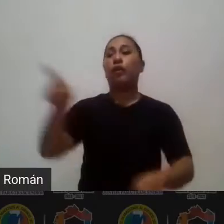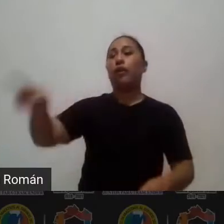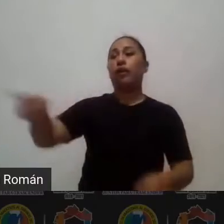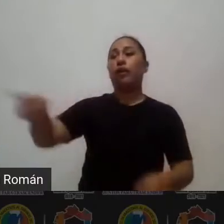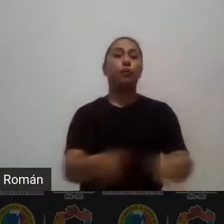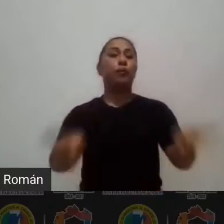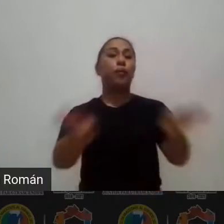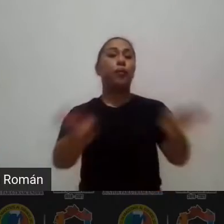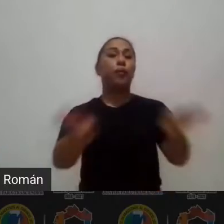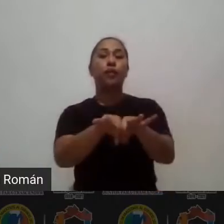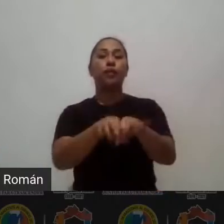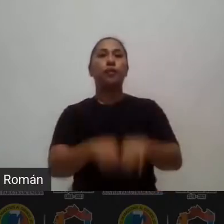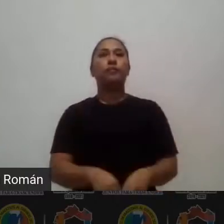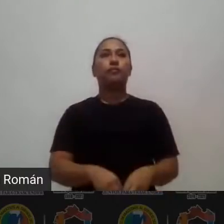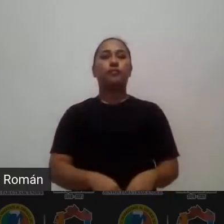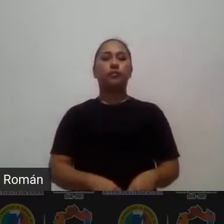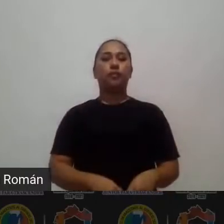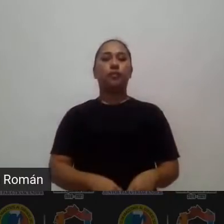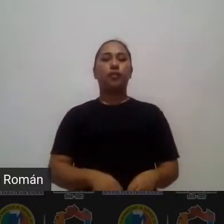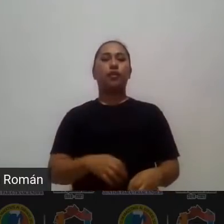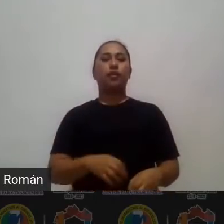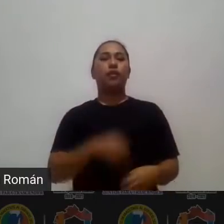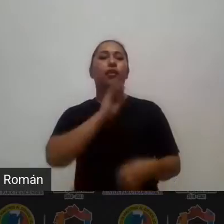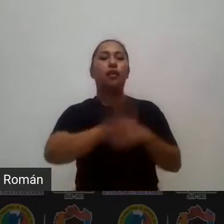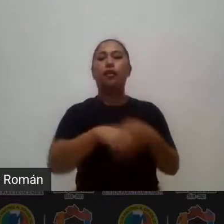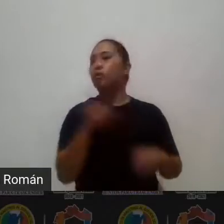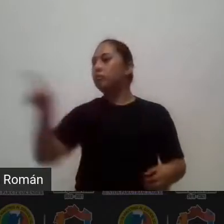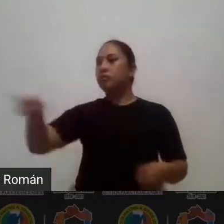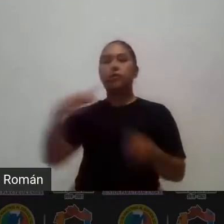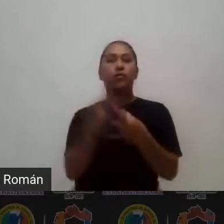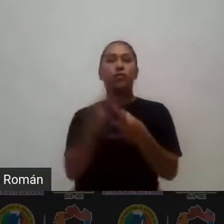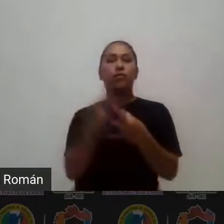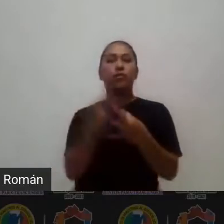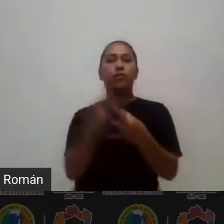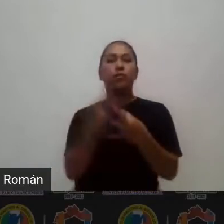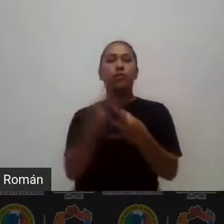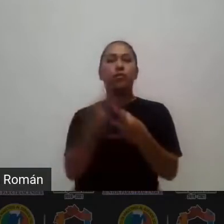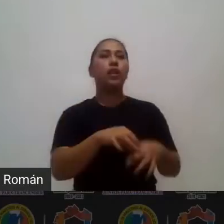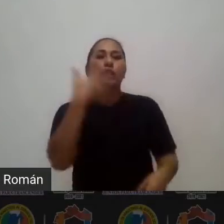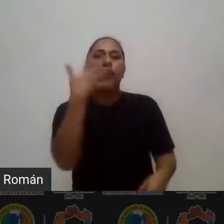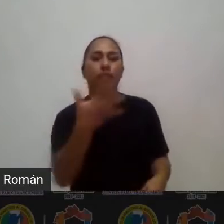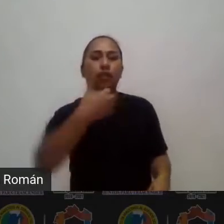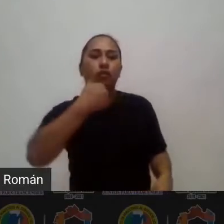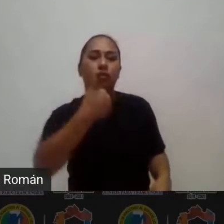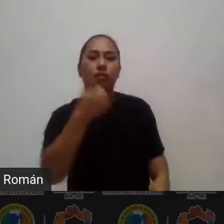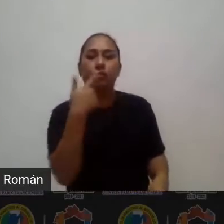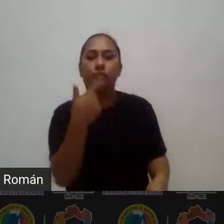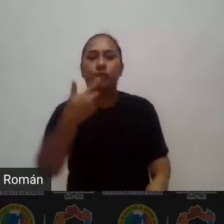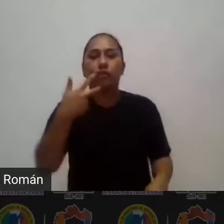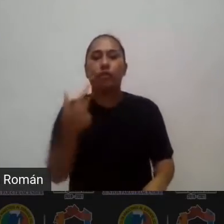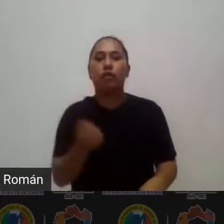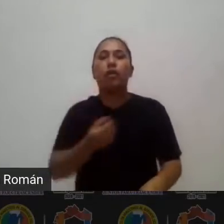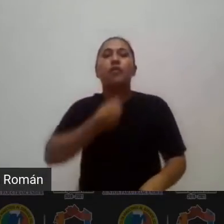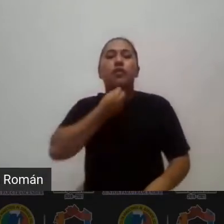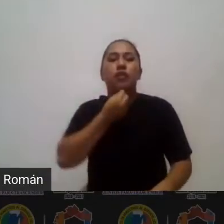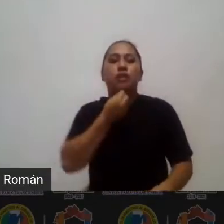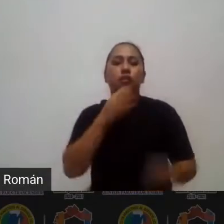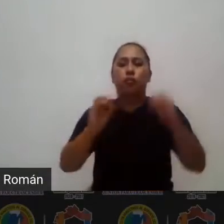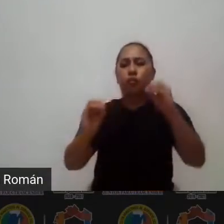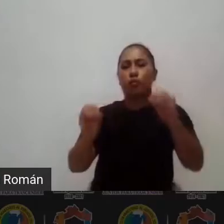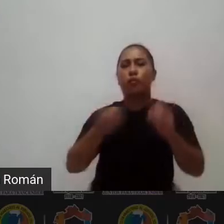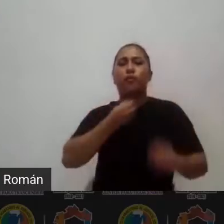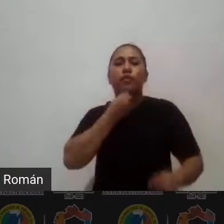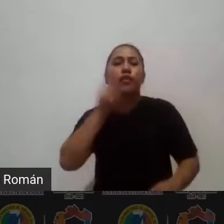no sólo le interesa a ella le interesa a otras tres cuatro cinco incluso ciertos varones alumnos también les va a interesar la